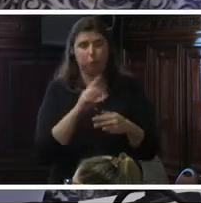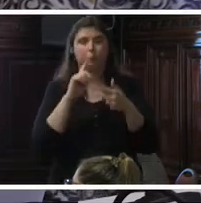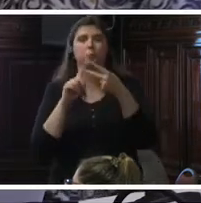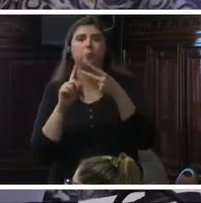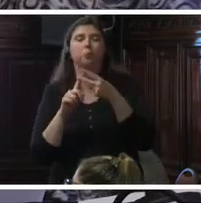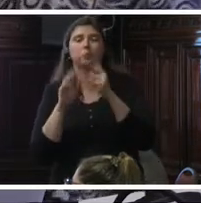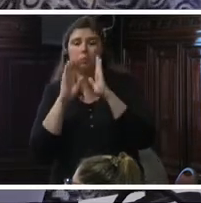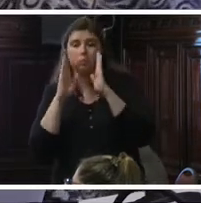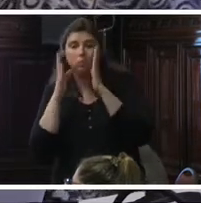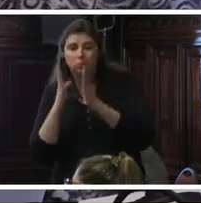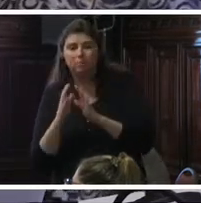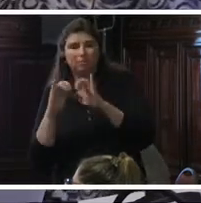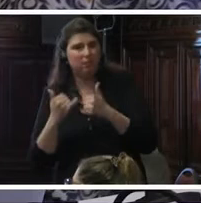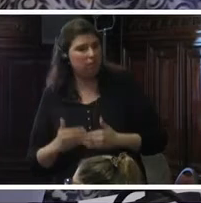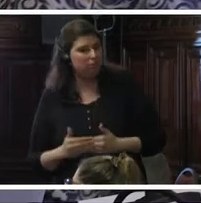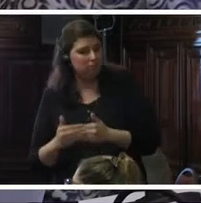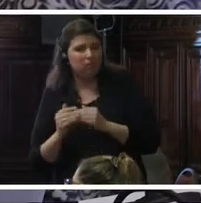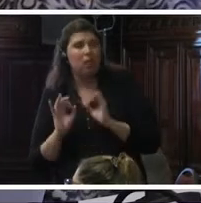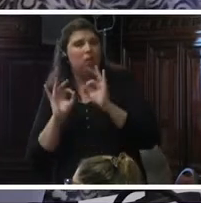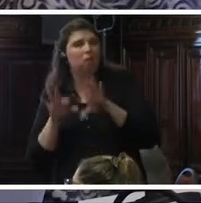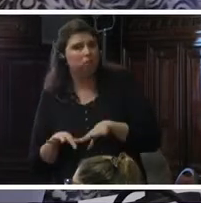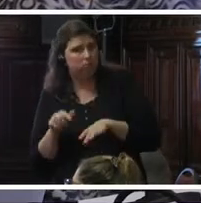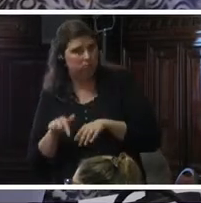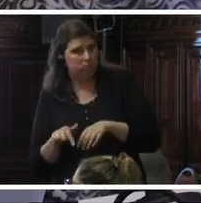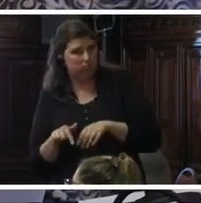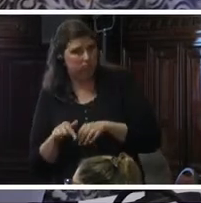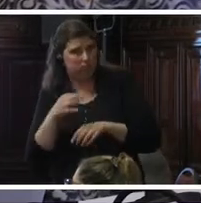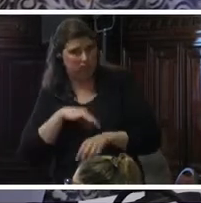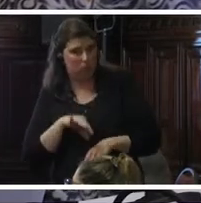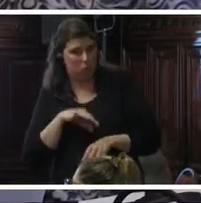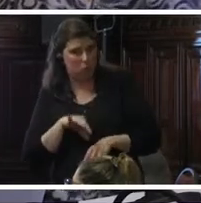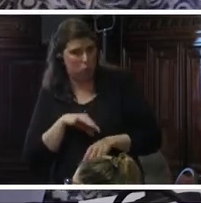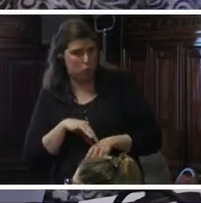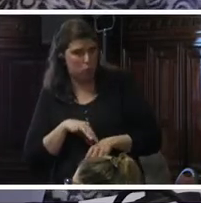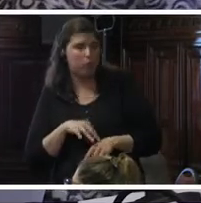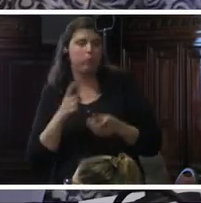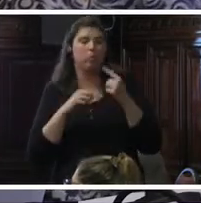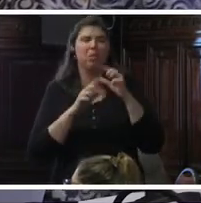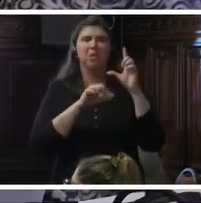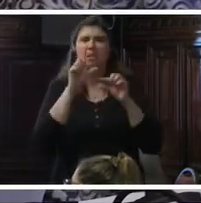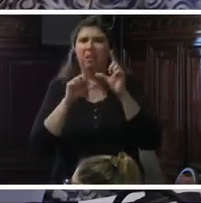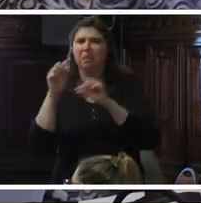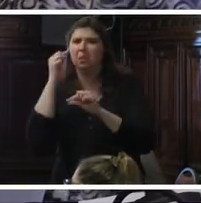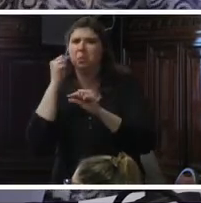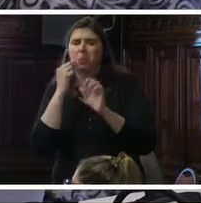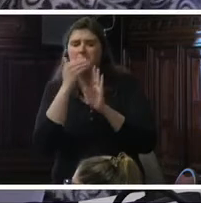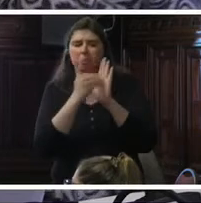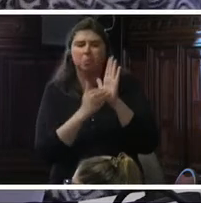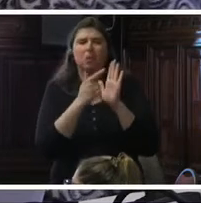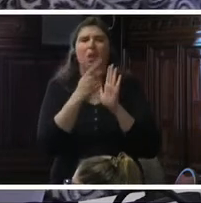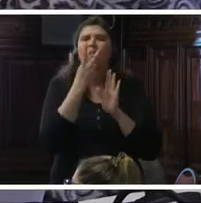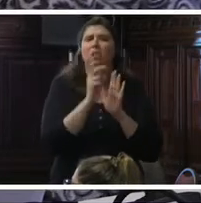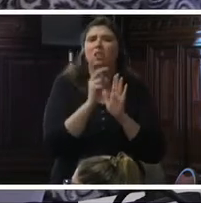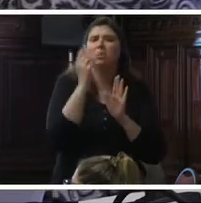atención a gestantes infectadas por el virus. Sin embargo, según información de estadísticas, solamente el 20%